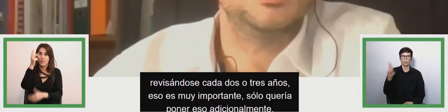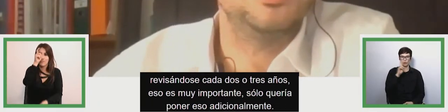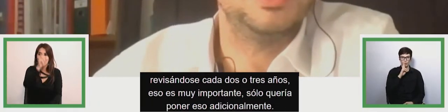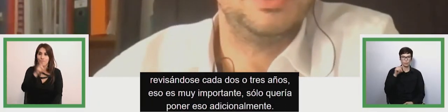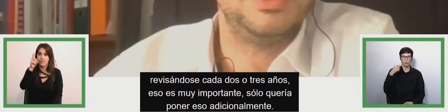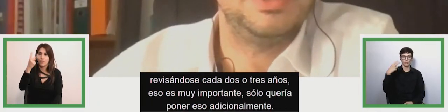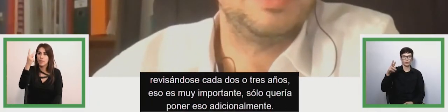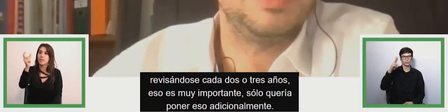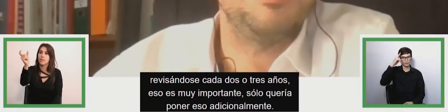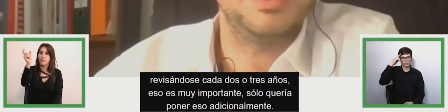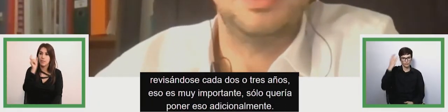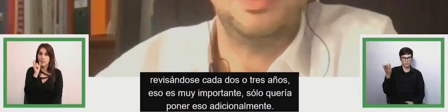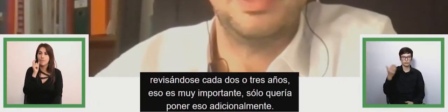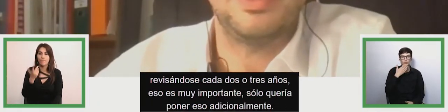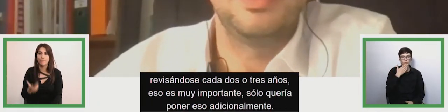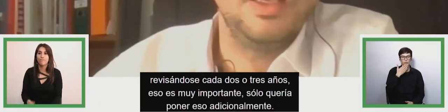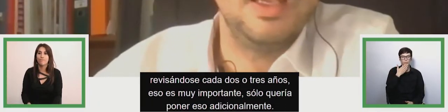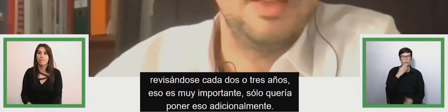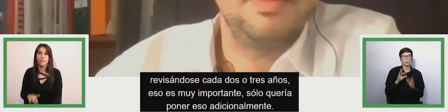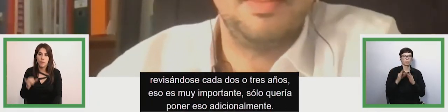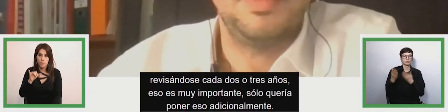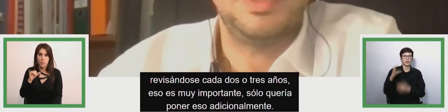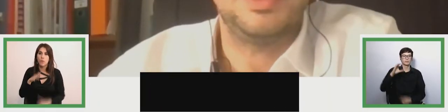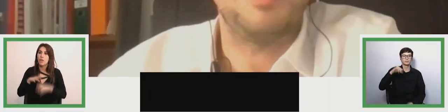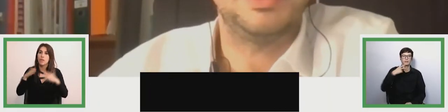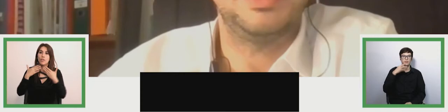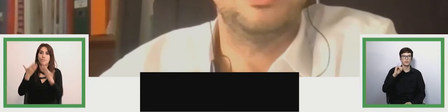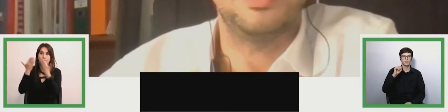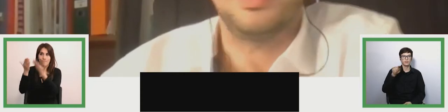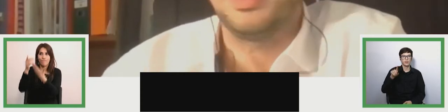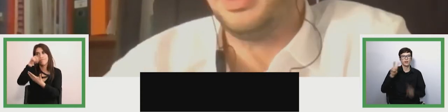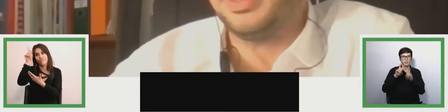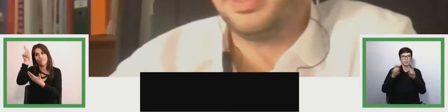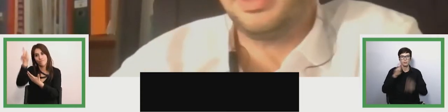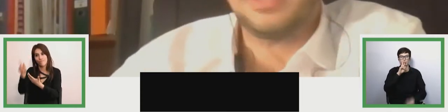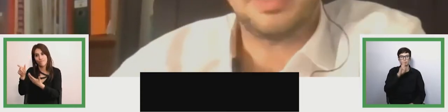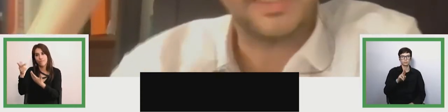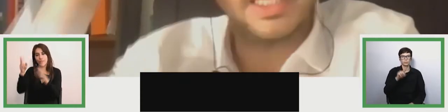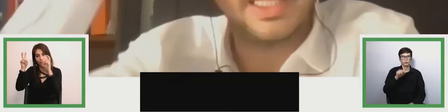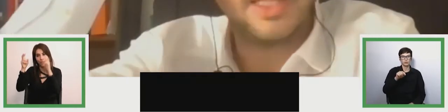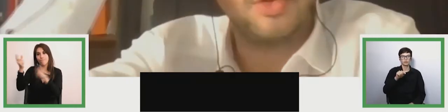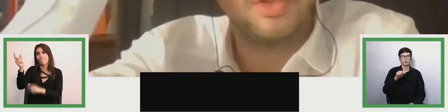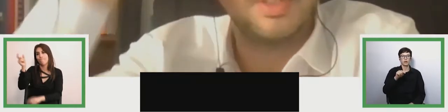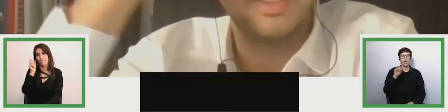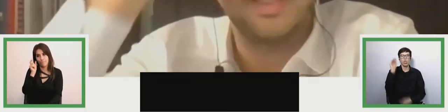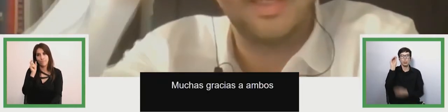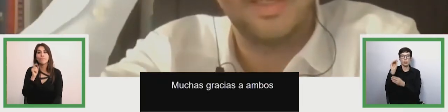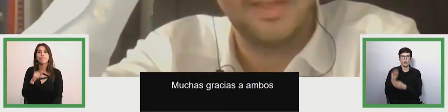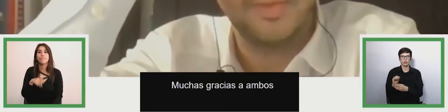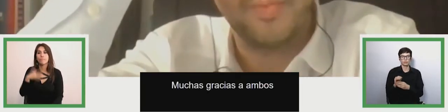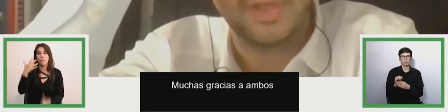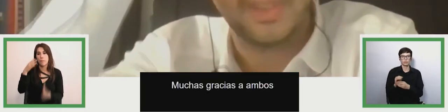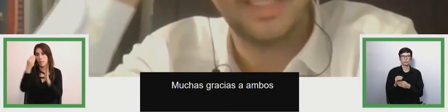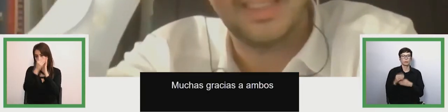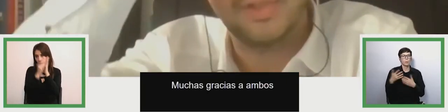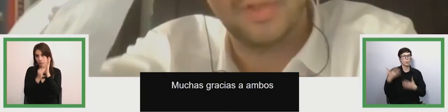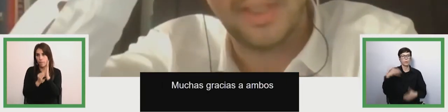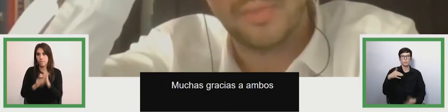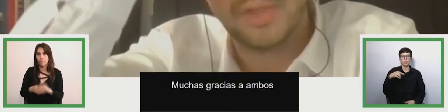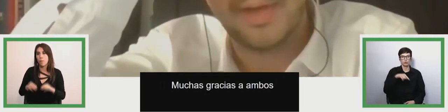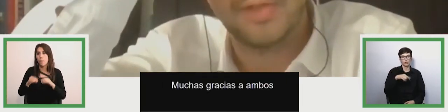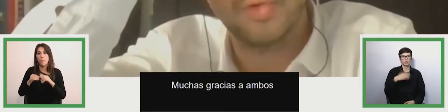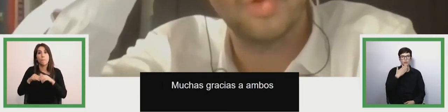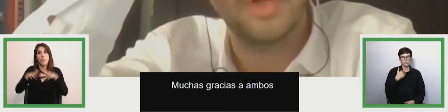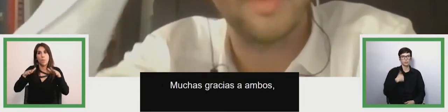reflexión y también Cintia el tema de estas bases de datos es muy importante de hecho